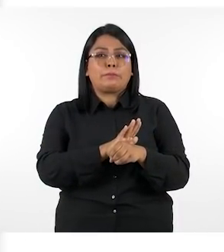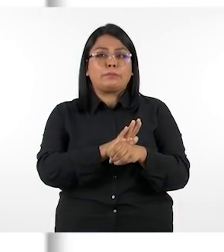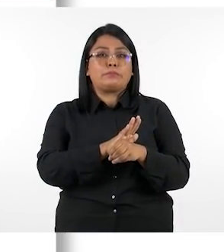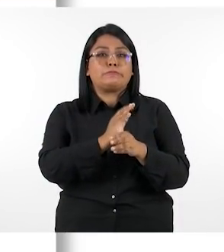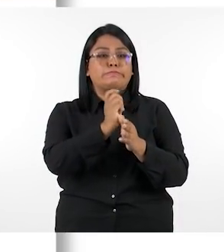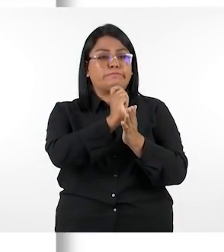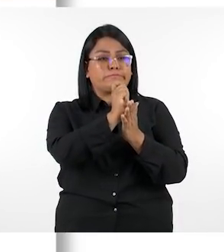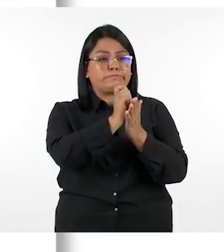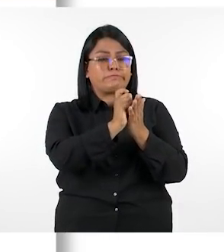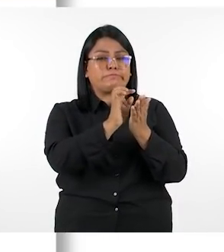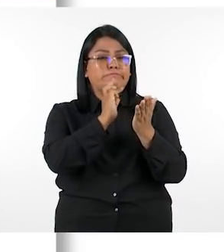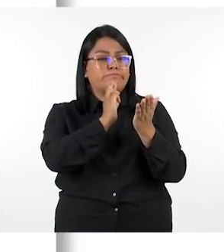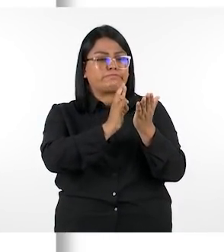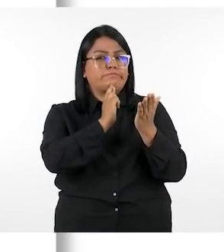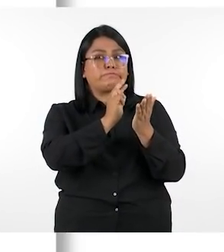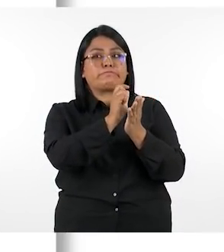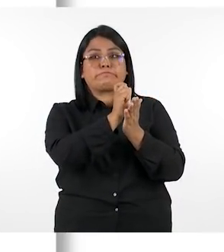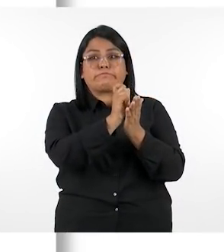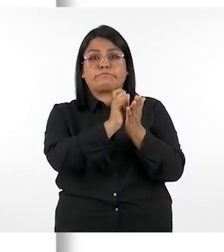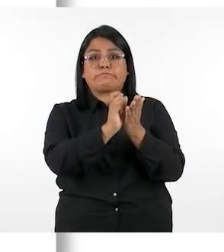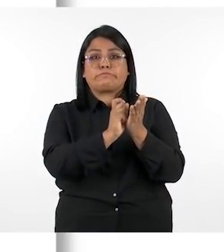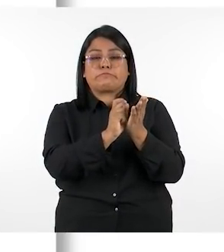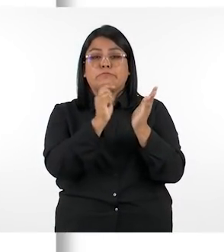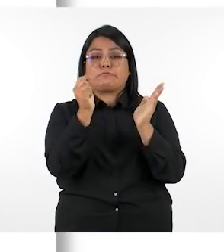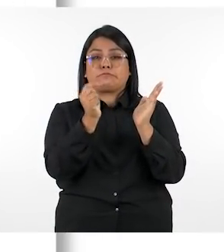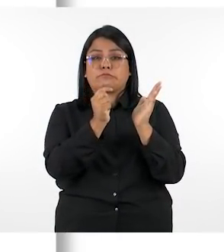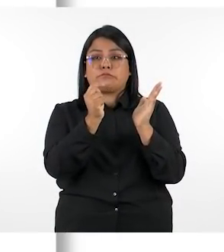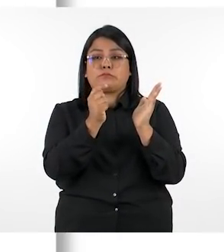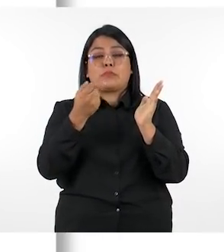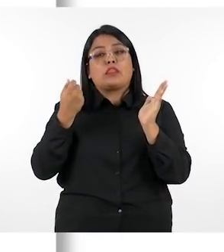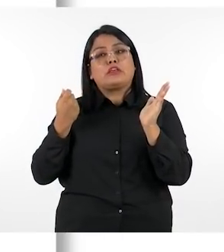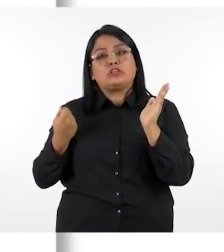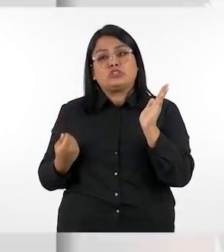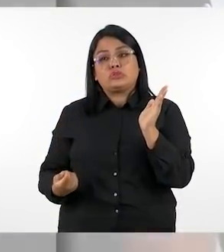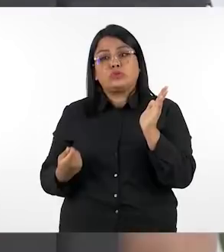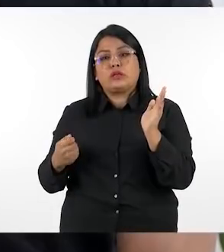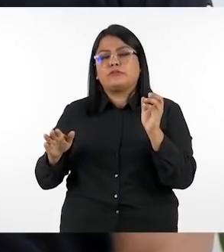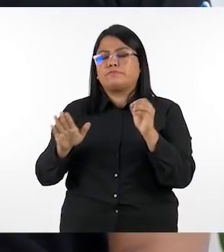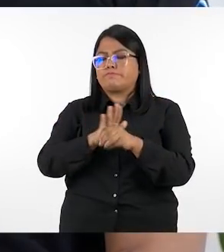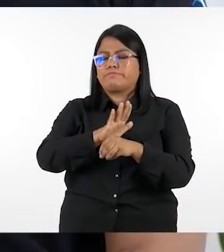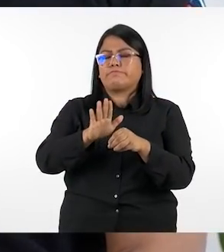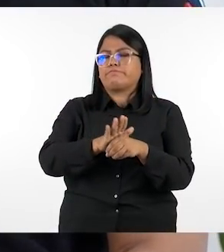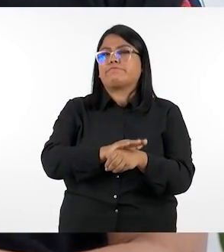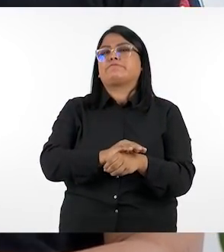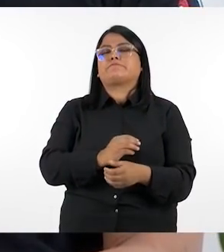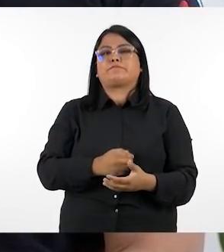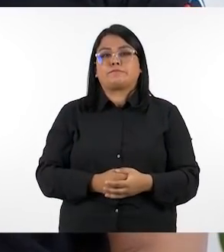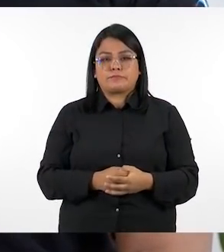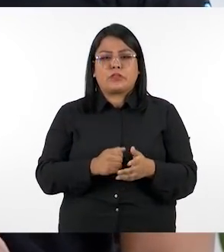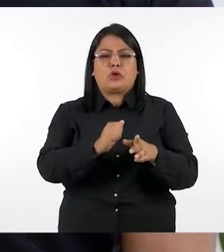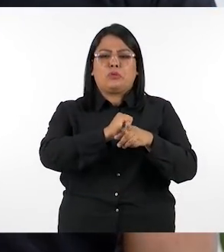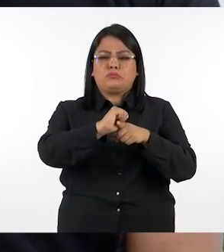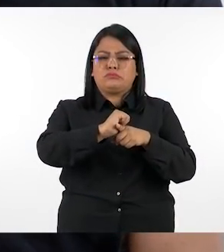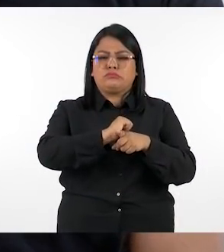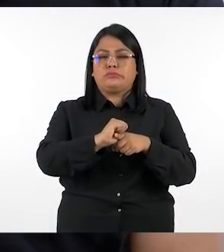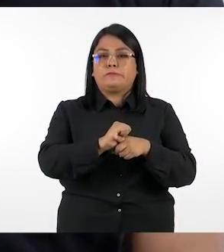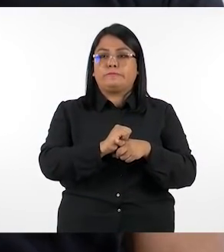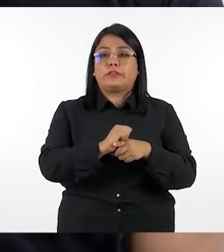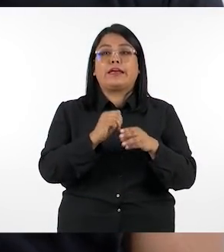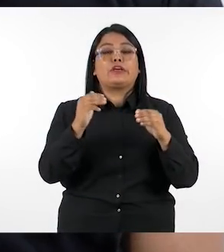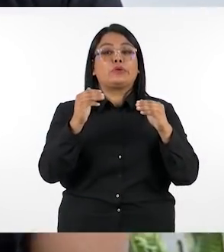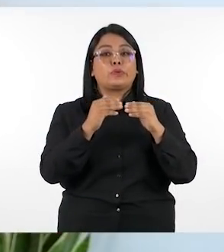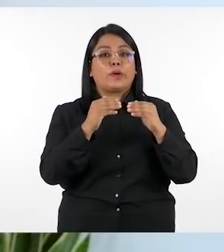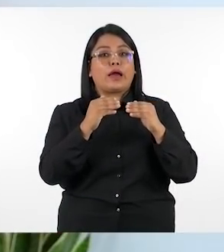espacios en blanco que son dejados intencionalmente para que el estudiante complete problemas y ejercicios